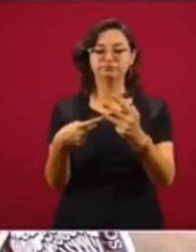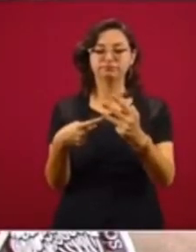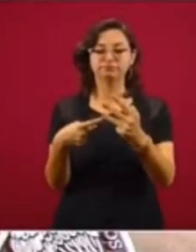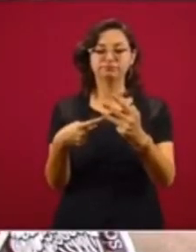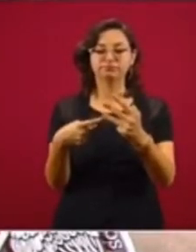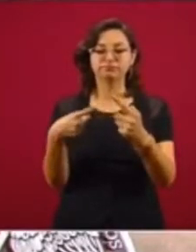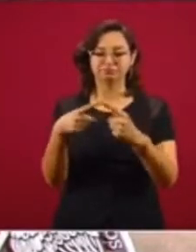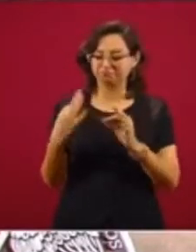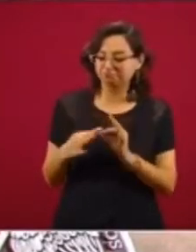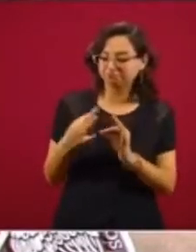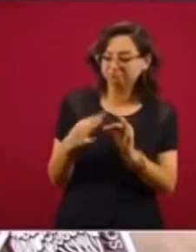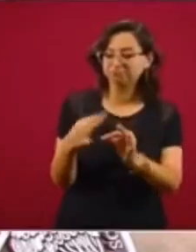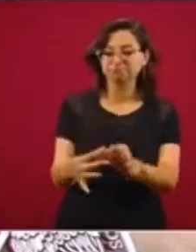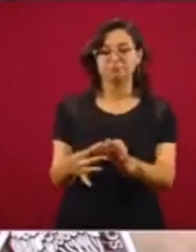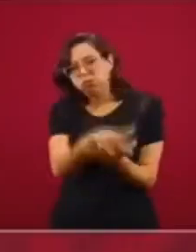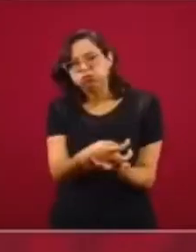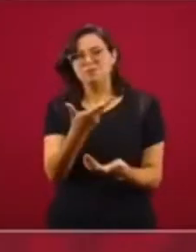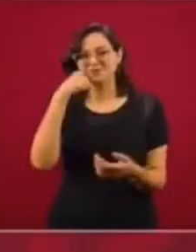Eficiencia.